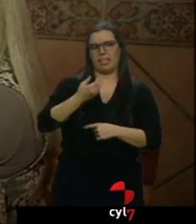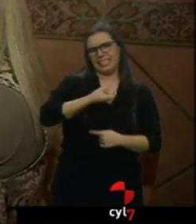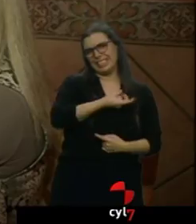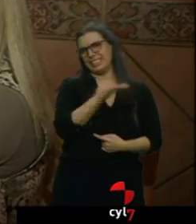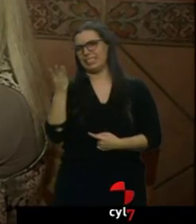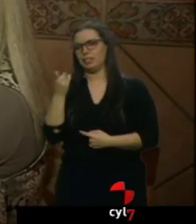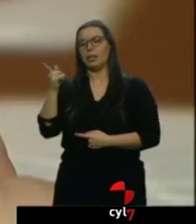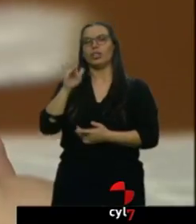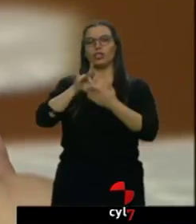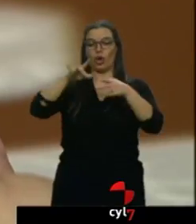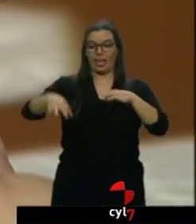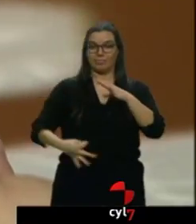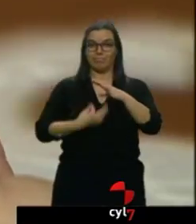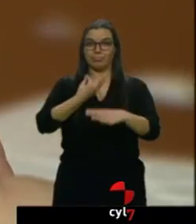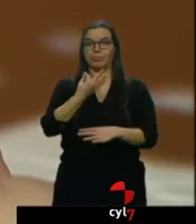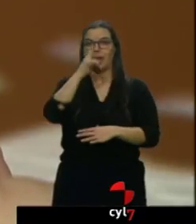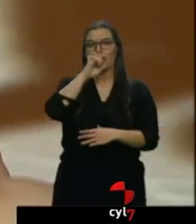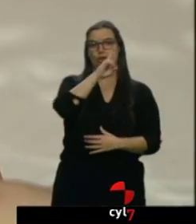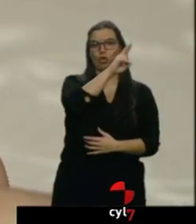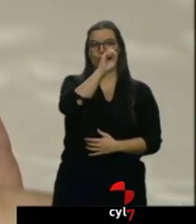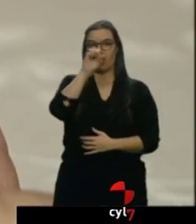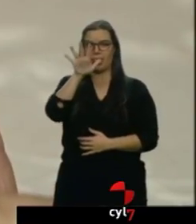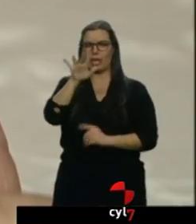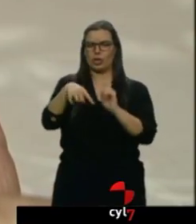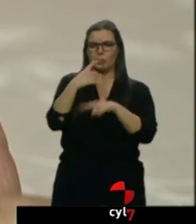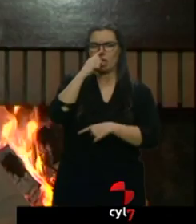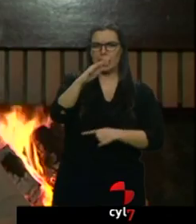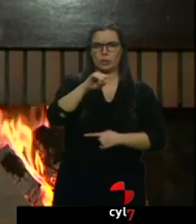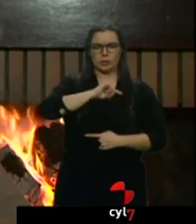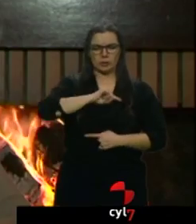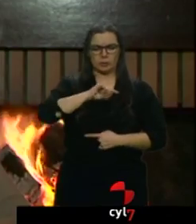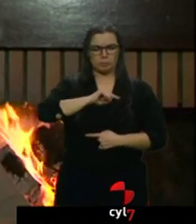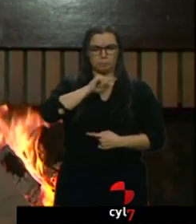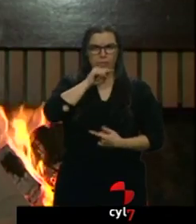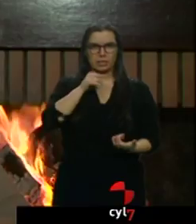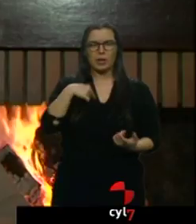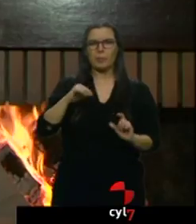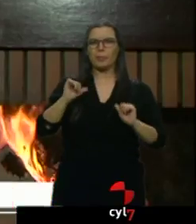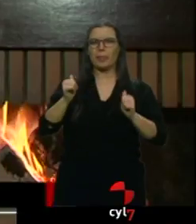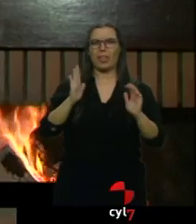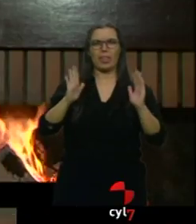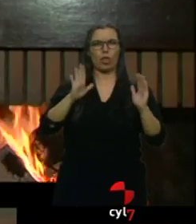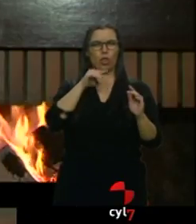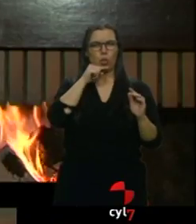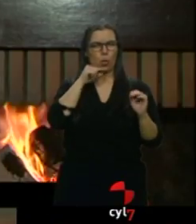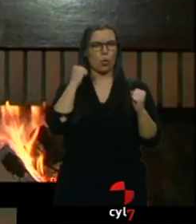Le colocaron el ESURE en 2005 y años después comenzó a sentirse mal. Tuve una época de mucho dolor.